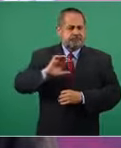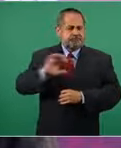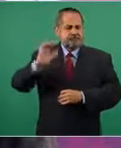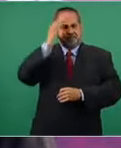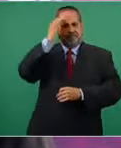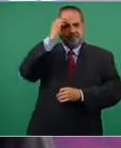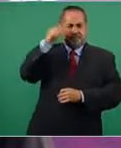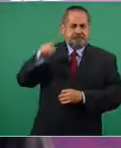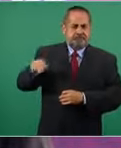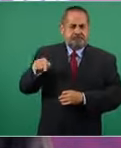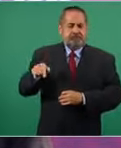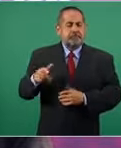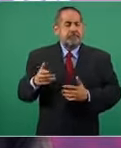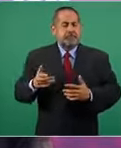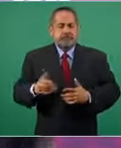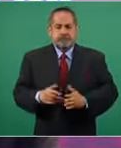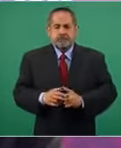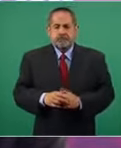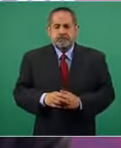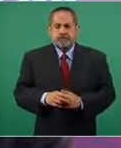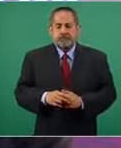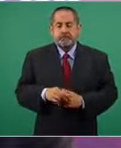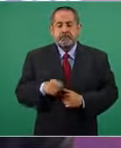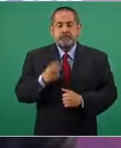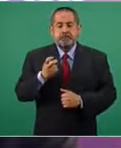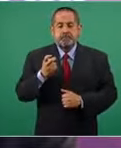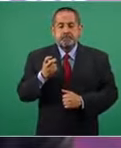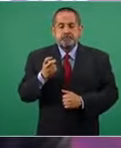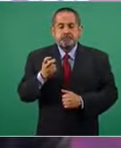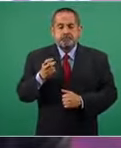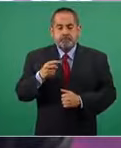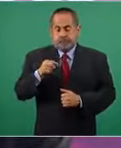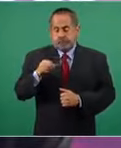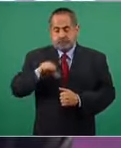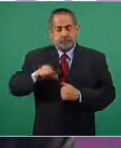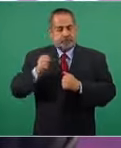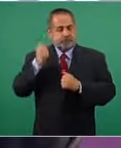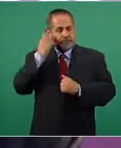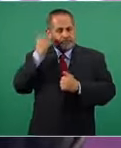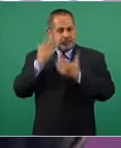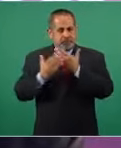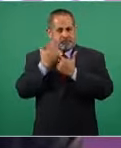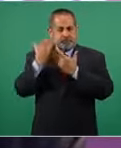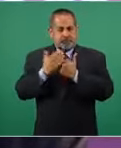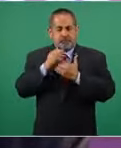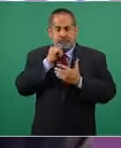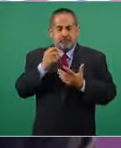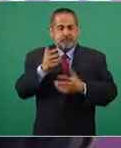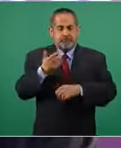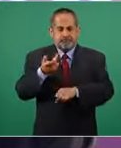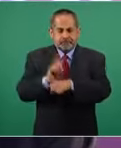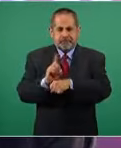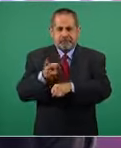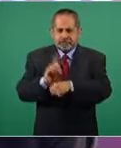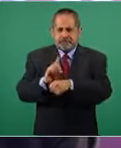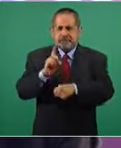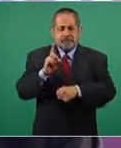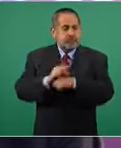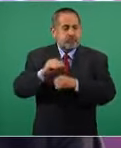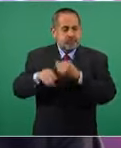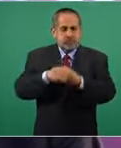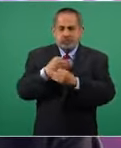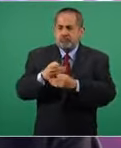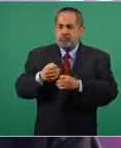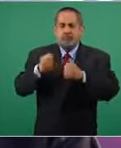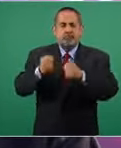Entonces, como antes de esta mañanera, todos los días nos reunimos, el